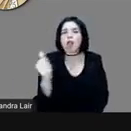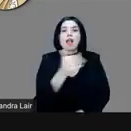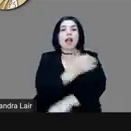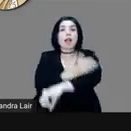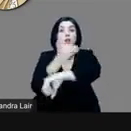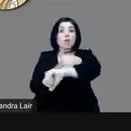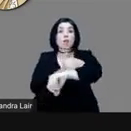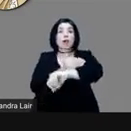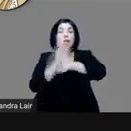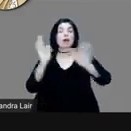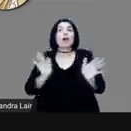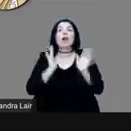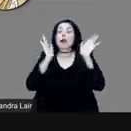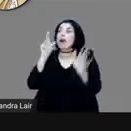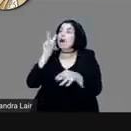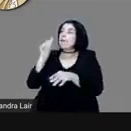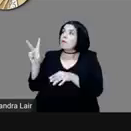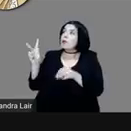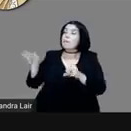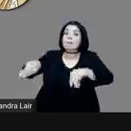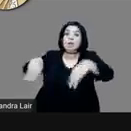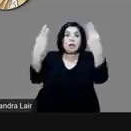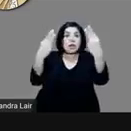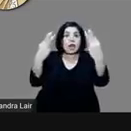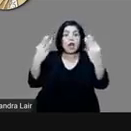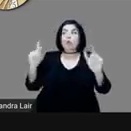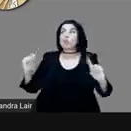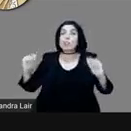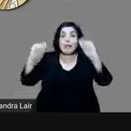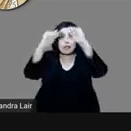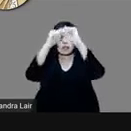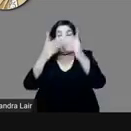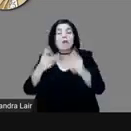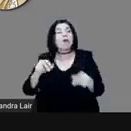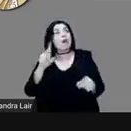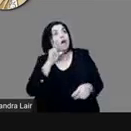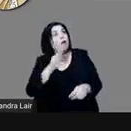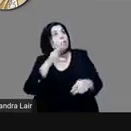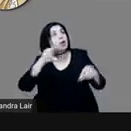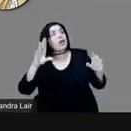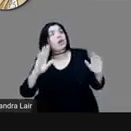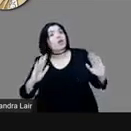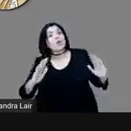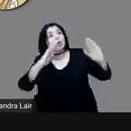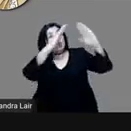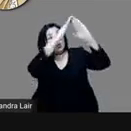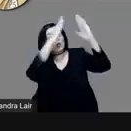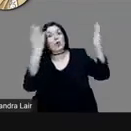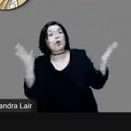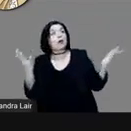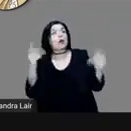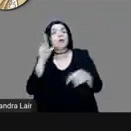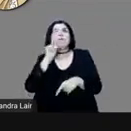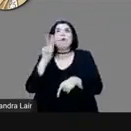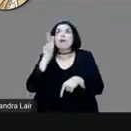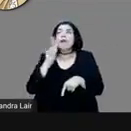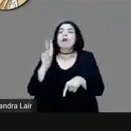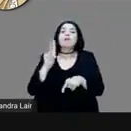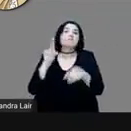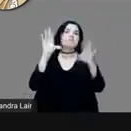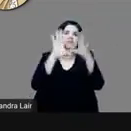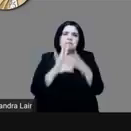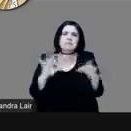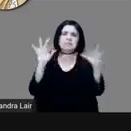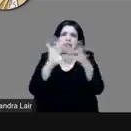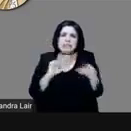sorprenden ante el mercado de Tlatelolco, ante el Templo Mayor y relatan cómo se podía ver todas